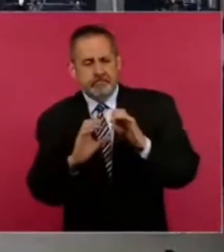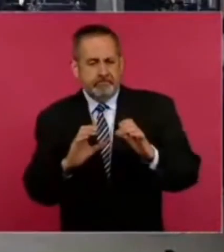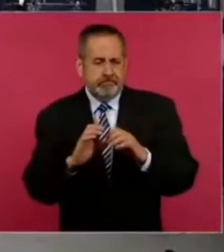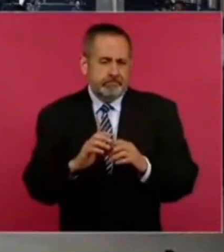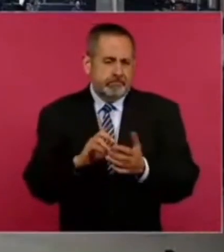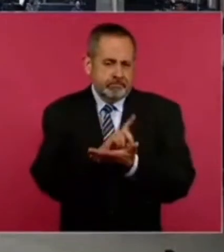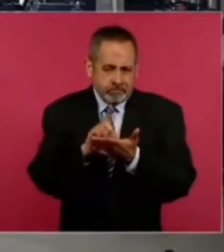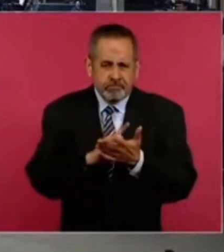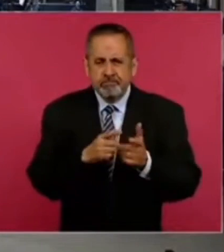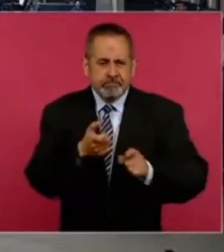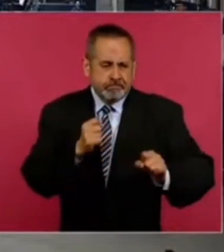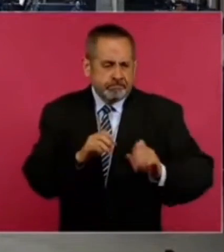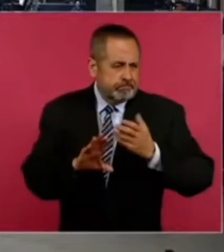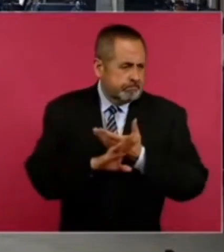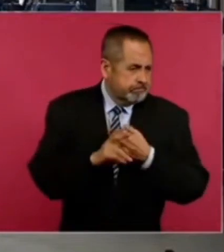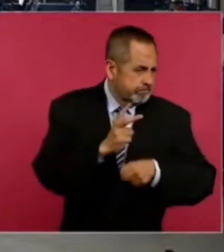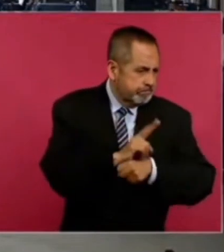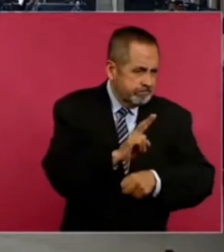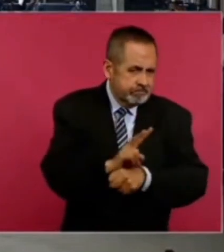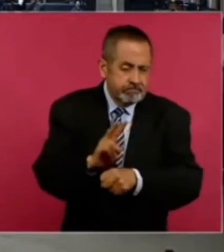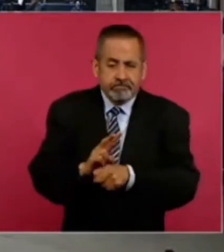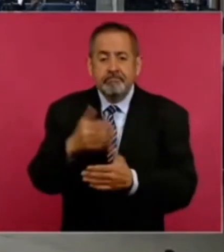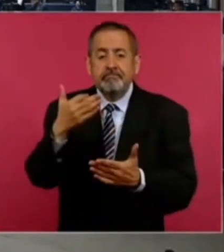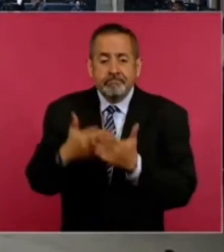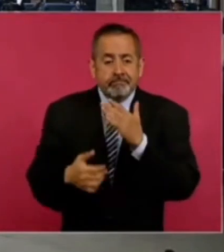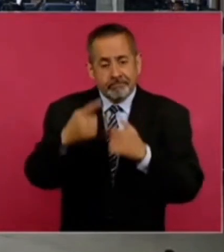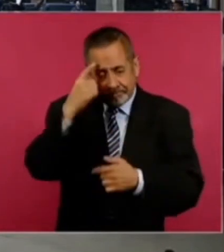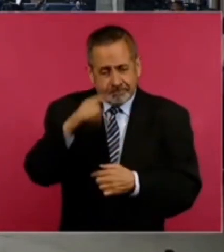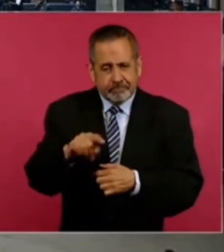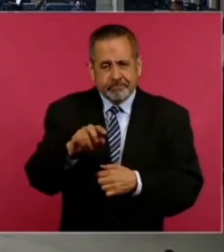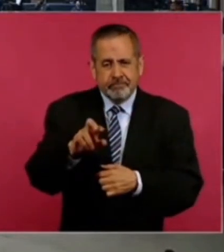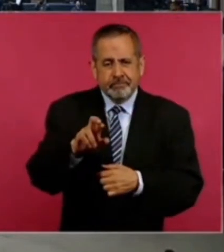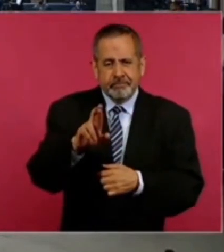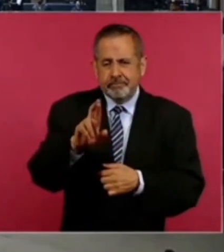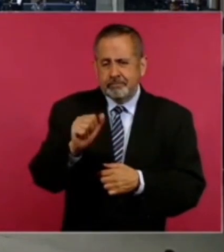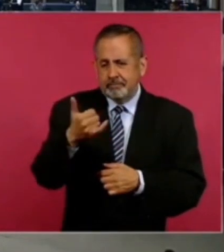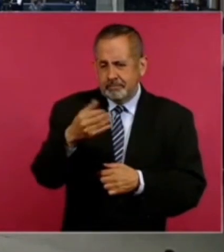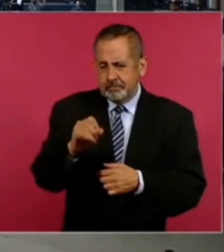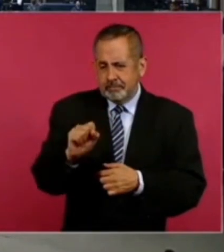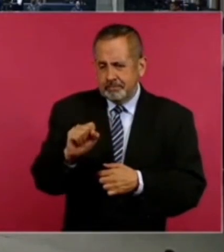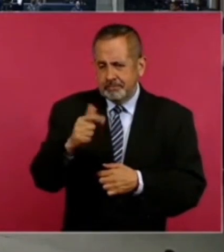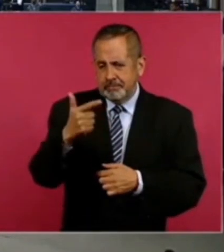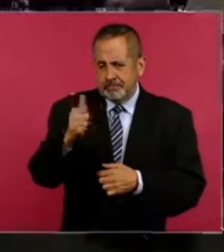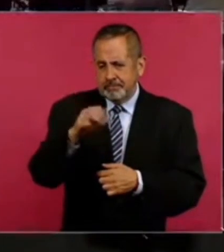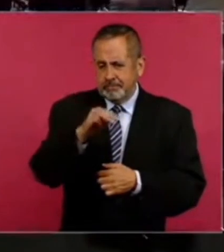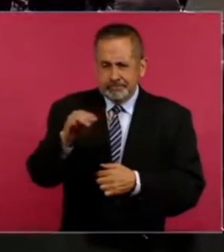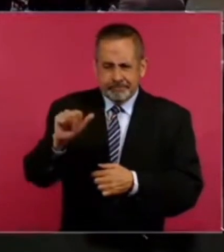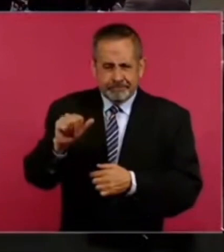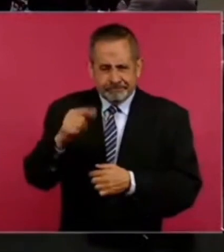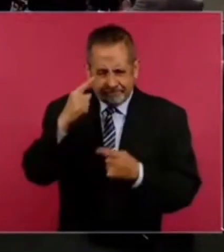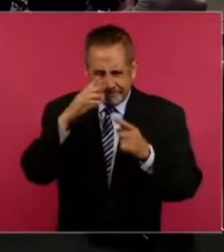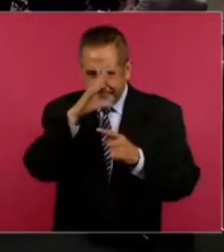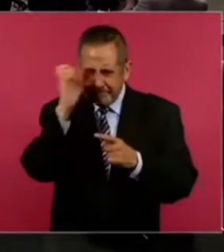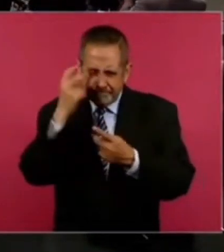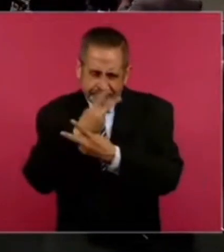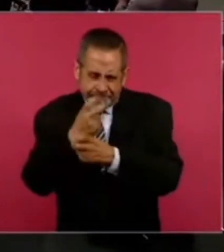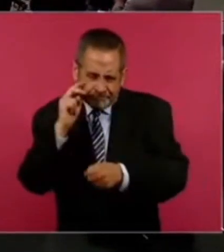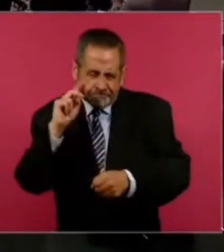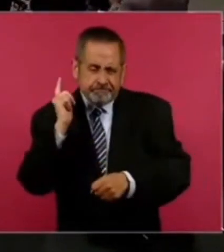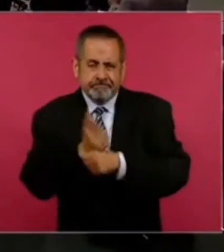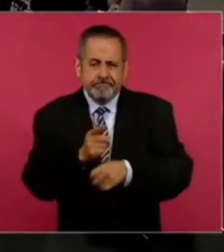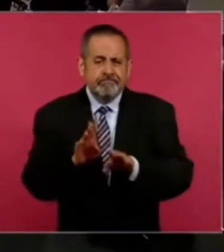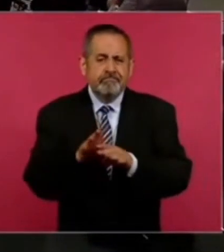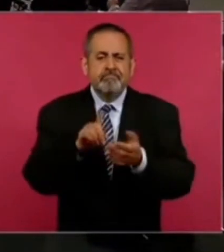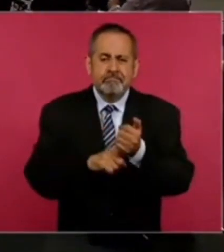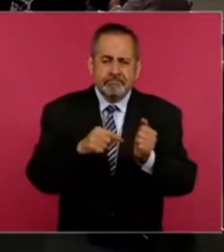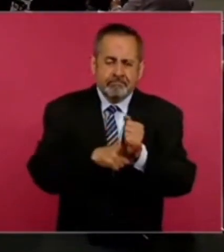necesita más equipamiento de radios gamma y obviamente sí el personal. Entonces, eso es lo que nos comentan para que lo tomen en cuenta, presidente.